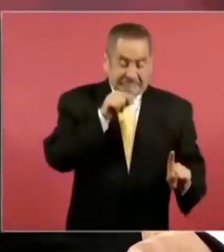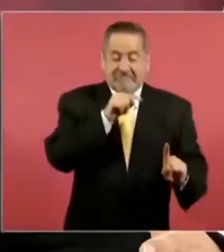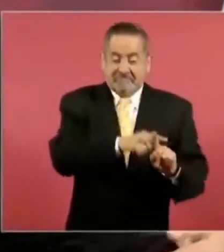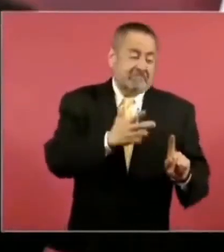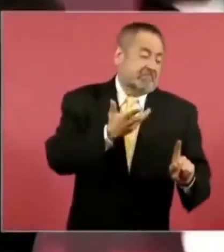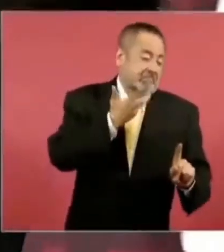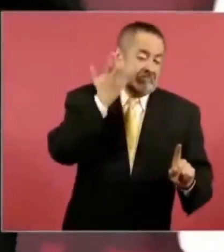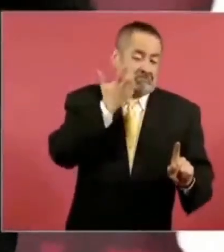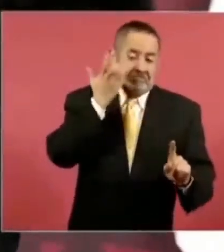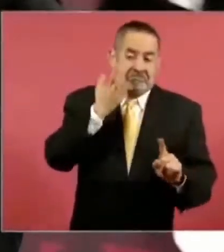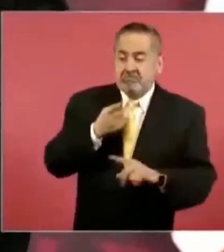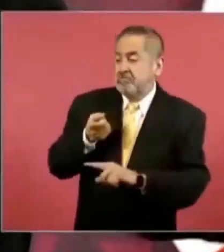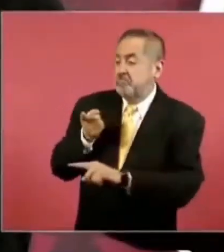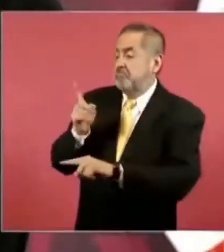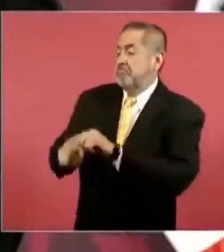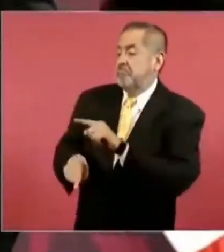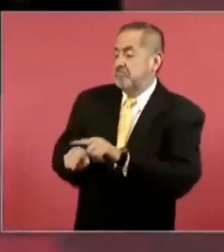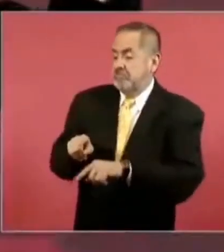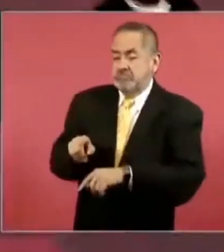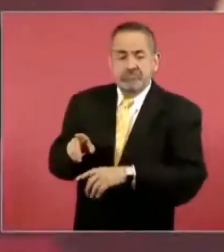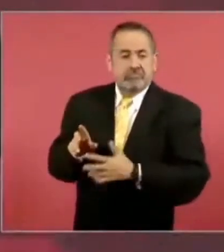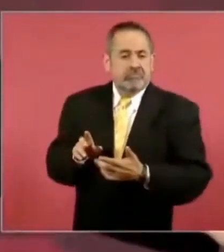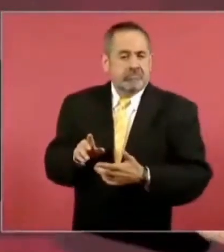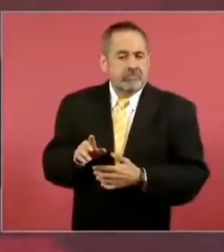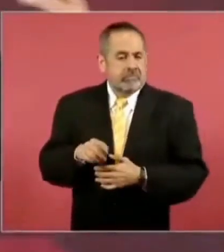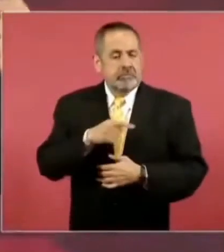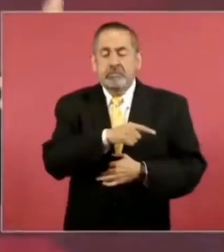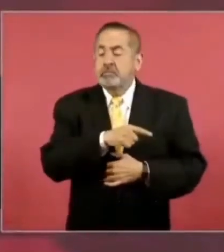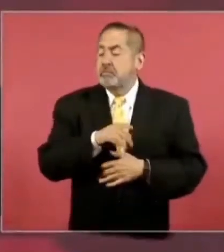y se amparan